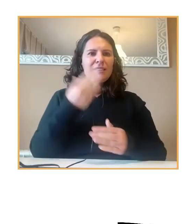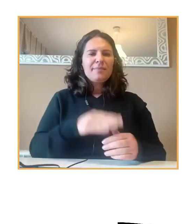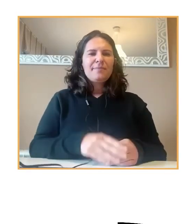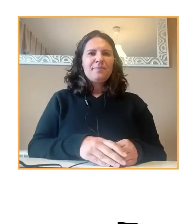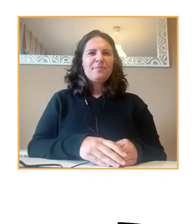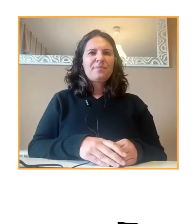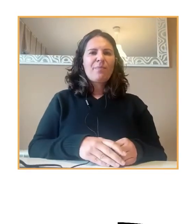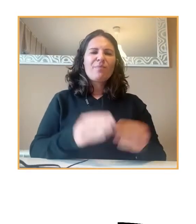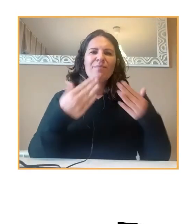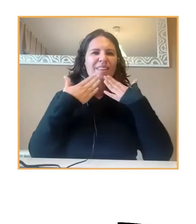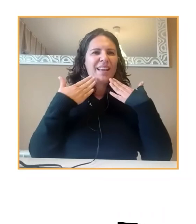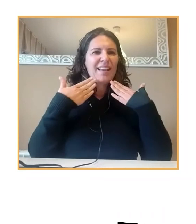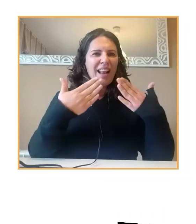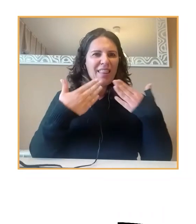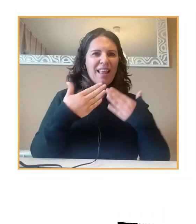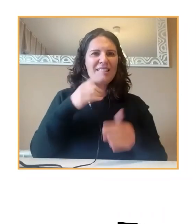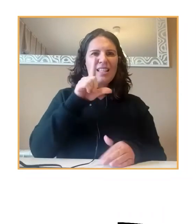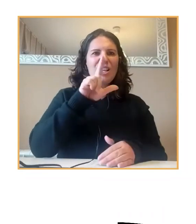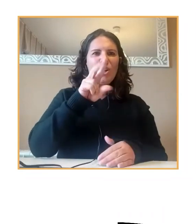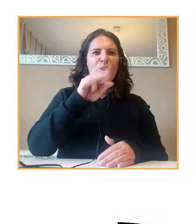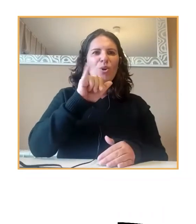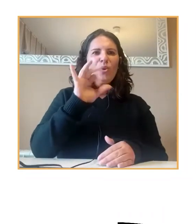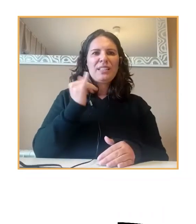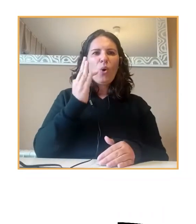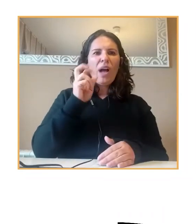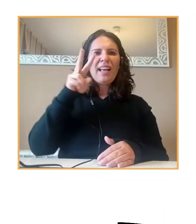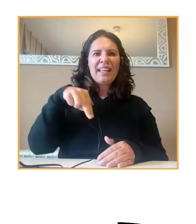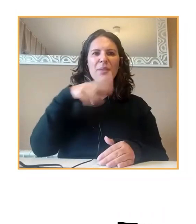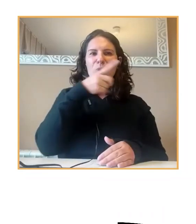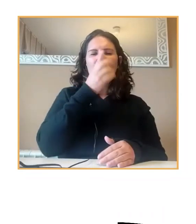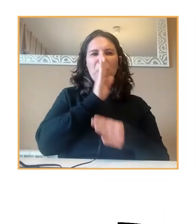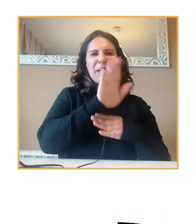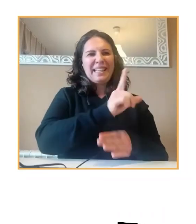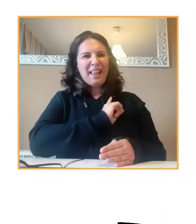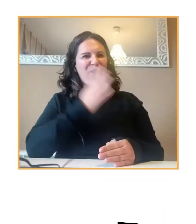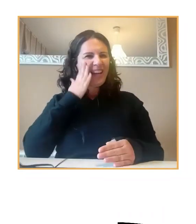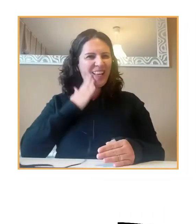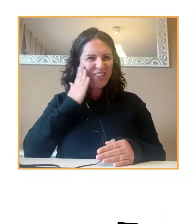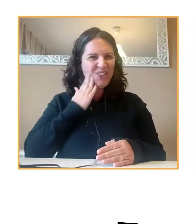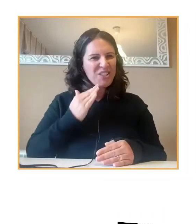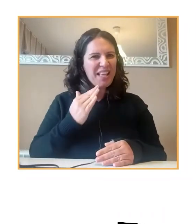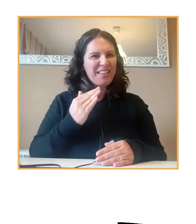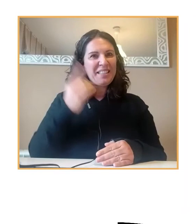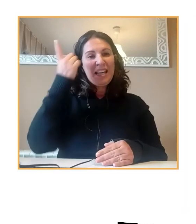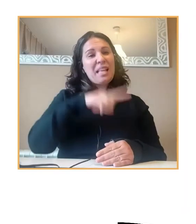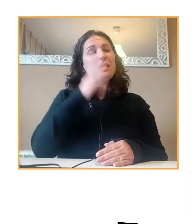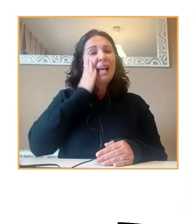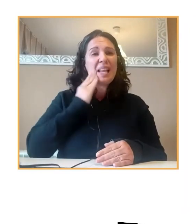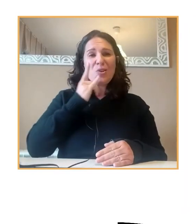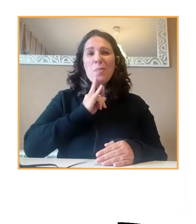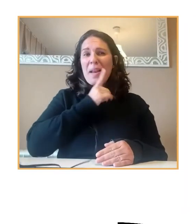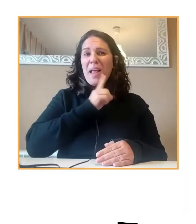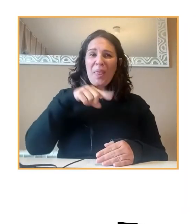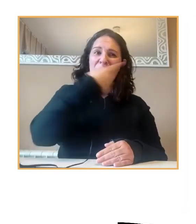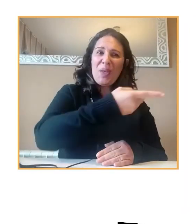Muchísimas gracias, Lujo, por la presentación tan cariñosa que me has hecho. Sabes que el cariño y la admiración es mutua,